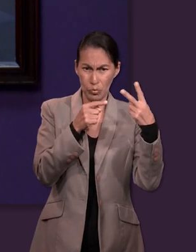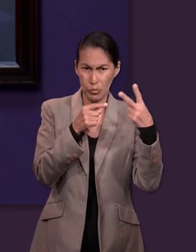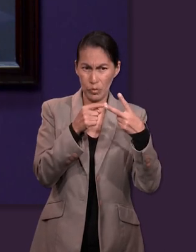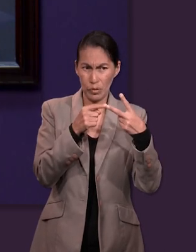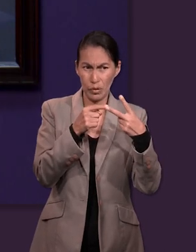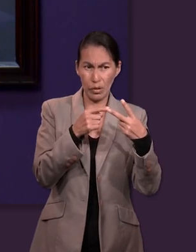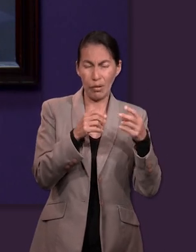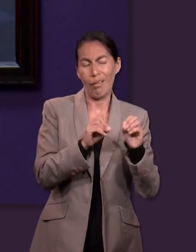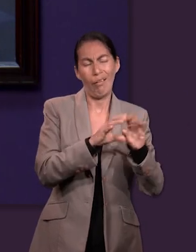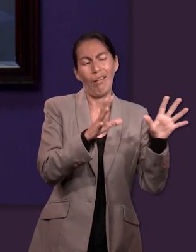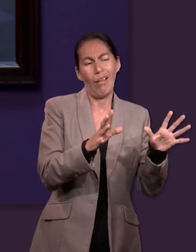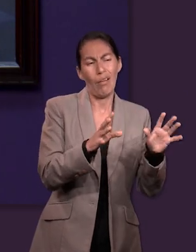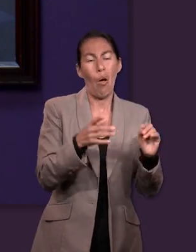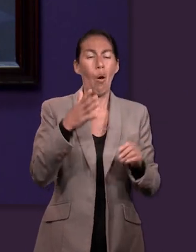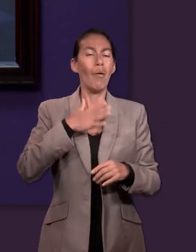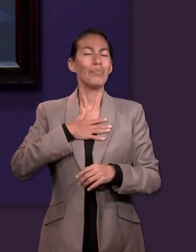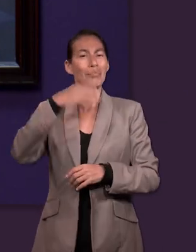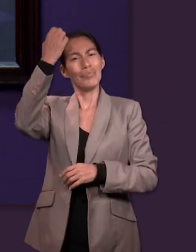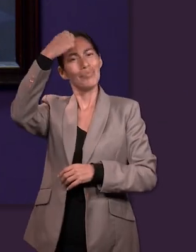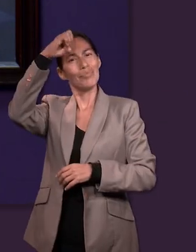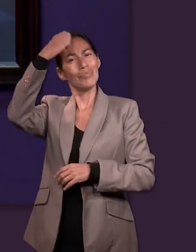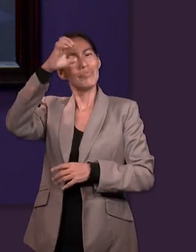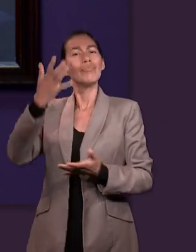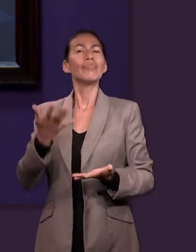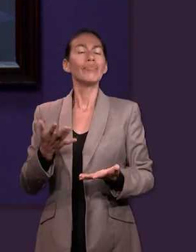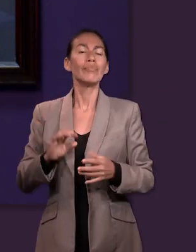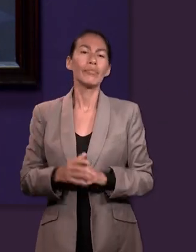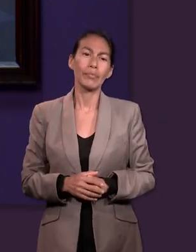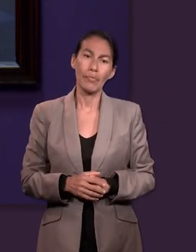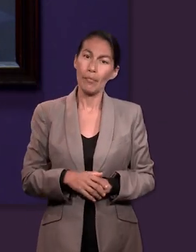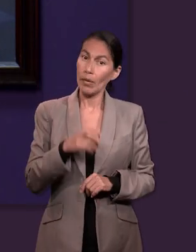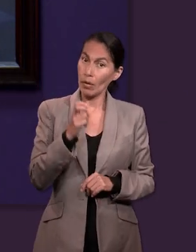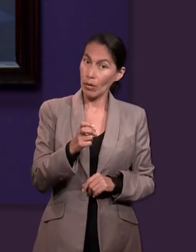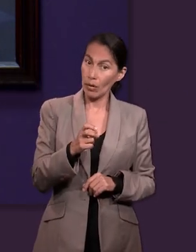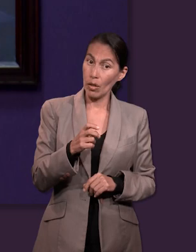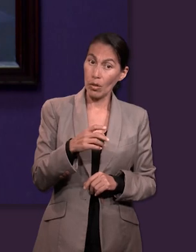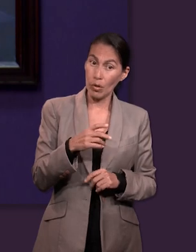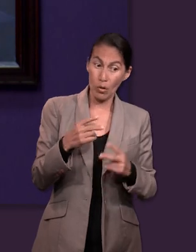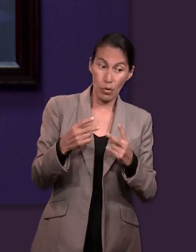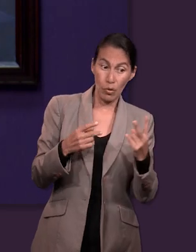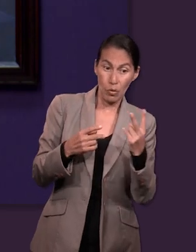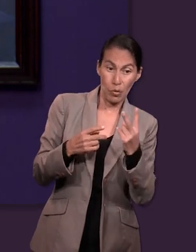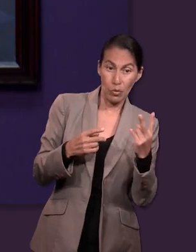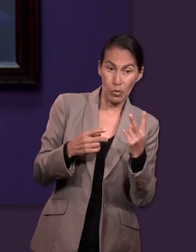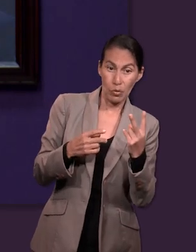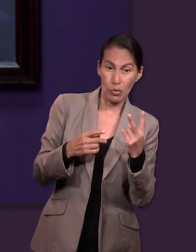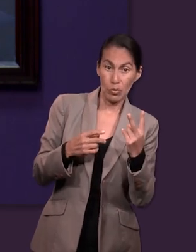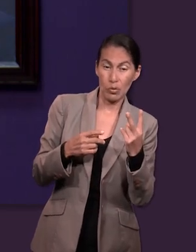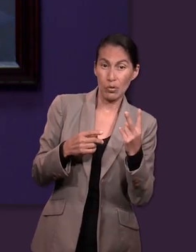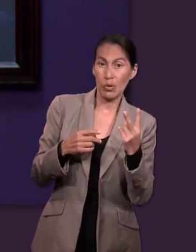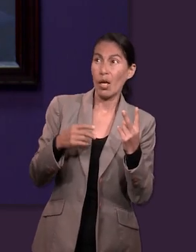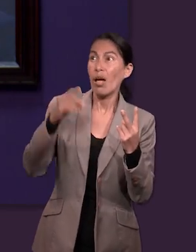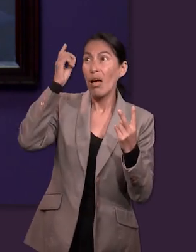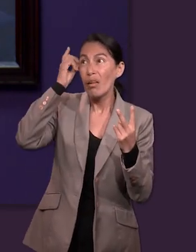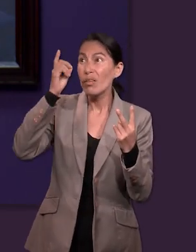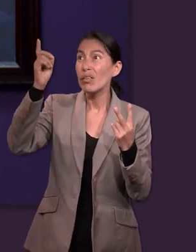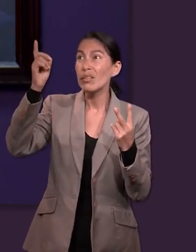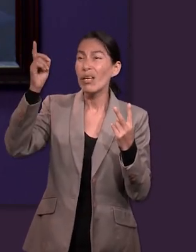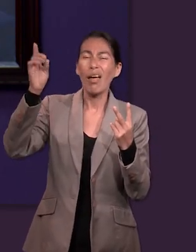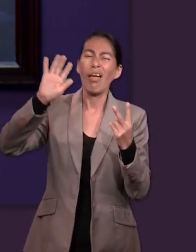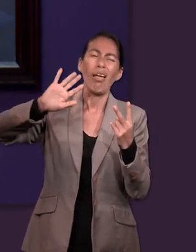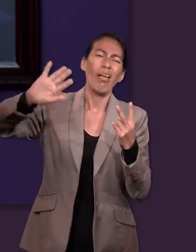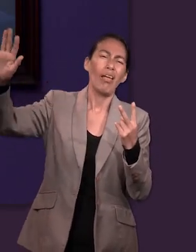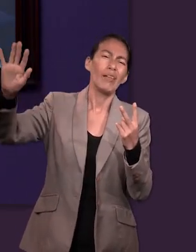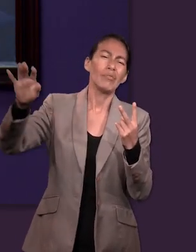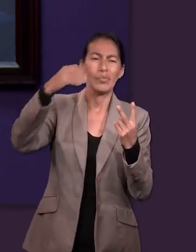expresiones, lo lógico y la experiencia, entonces en vez de utilizar, sustituimos esas dos por en vez de utilizar a Dios